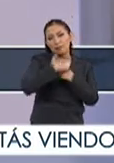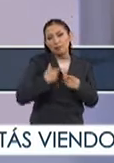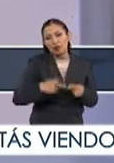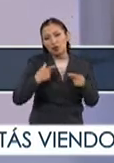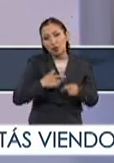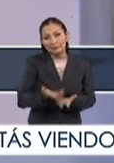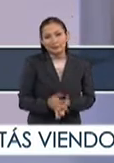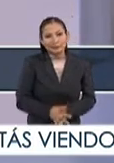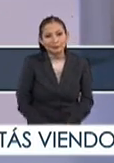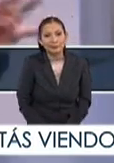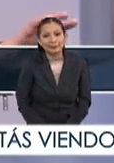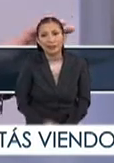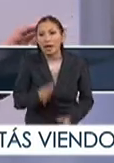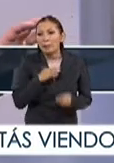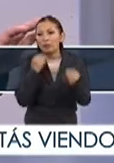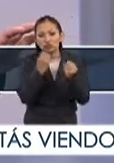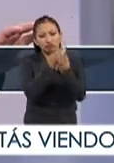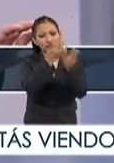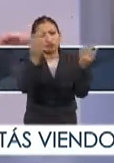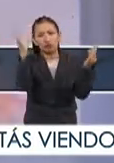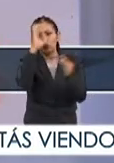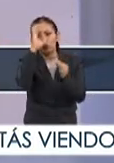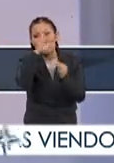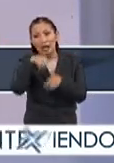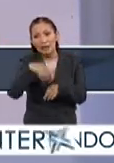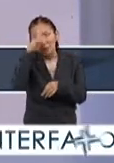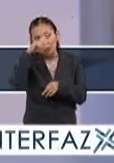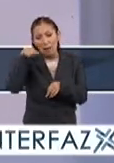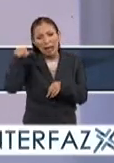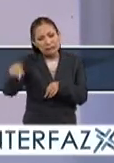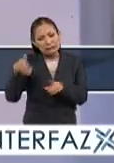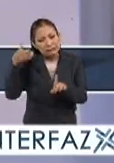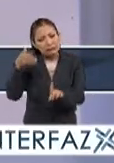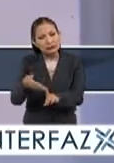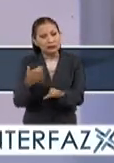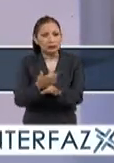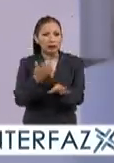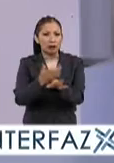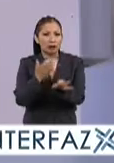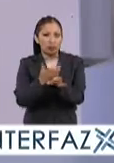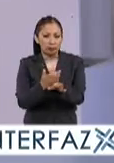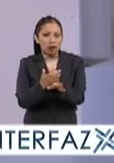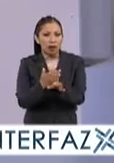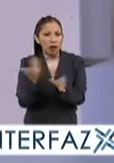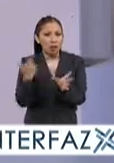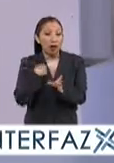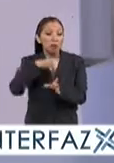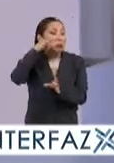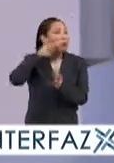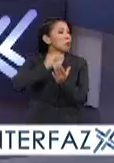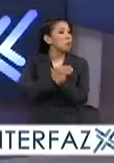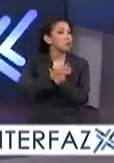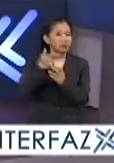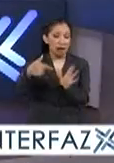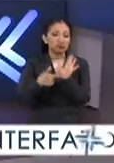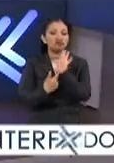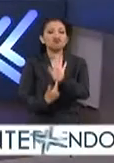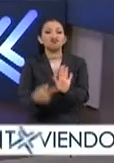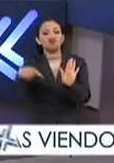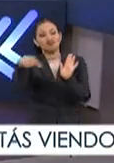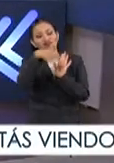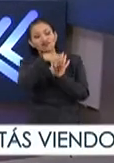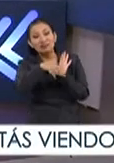entonces hay mucha gama de cultura popular en México pero esto hasta el momento había sido ignorado entonces creo que eso